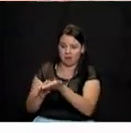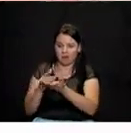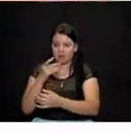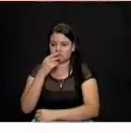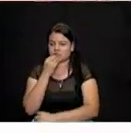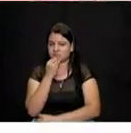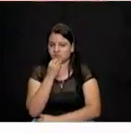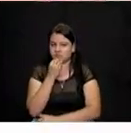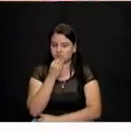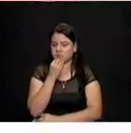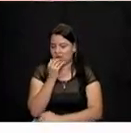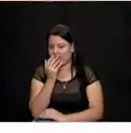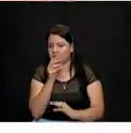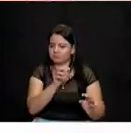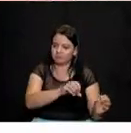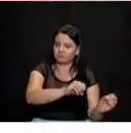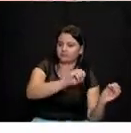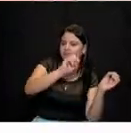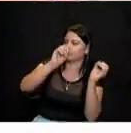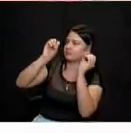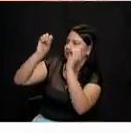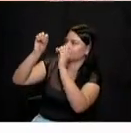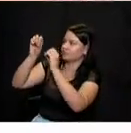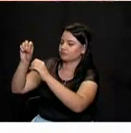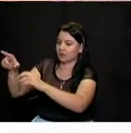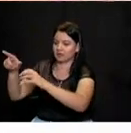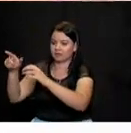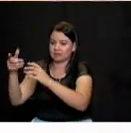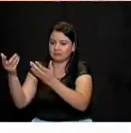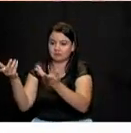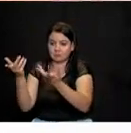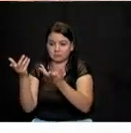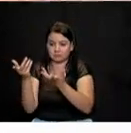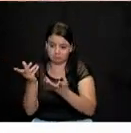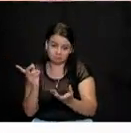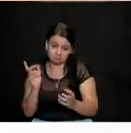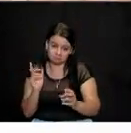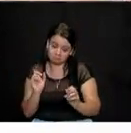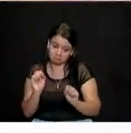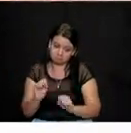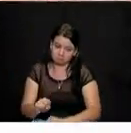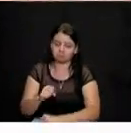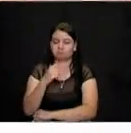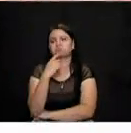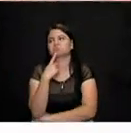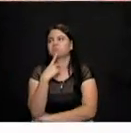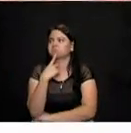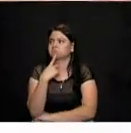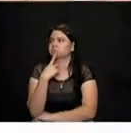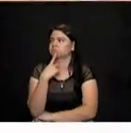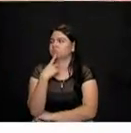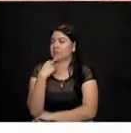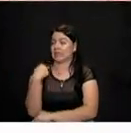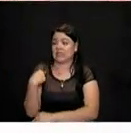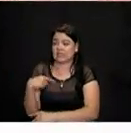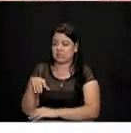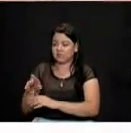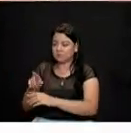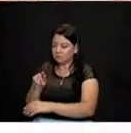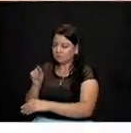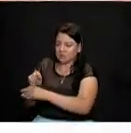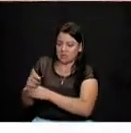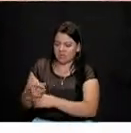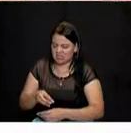redistribuirla y darle la oportunidad de tener un mejor trato, más humano.